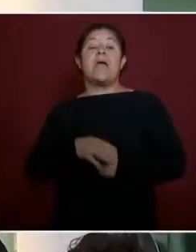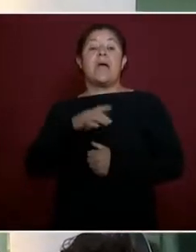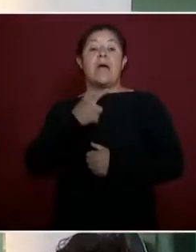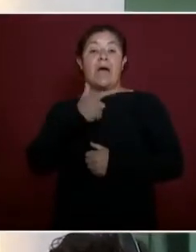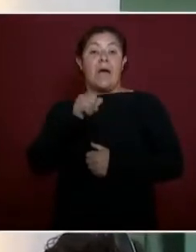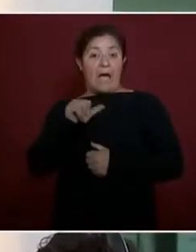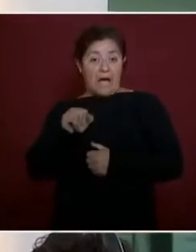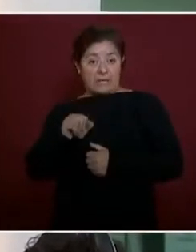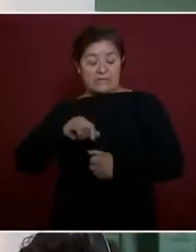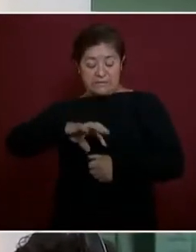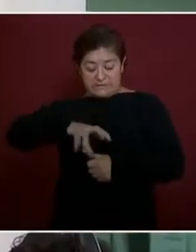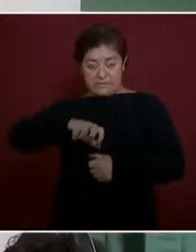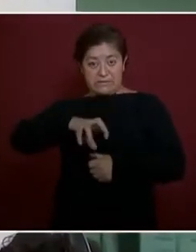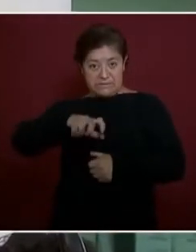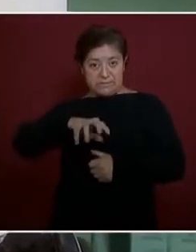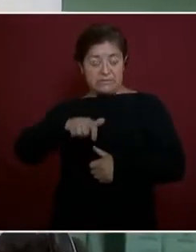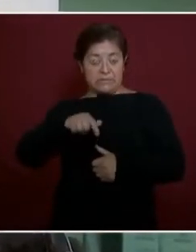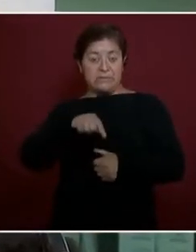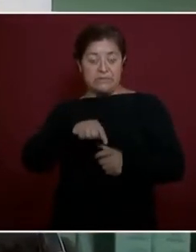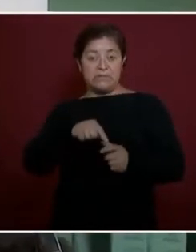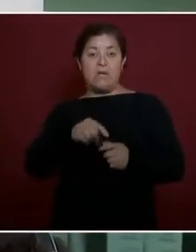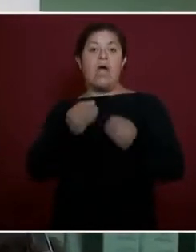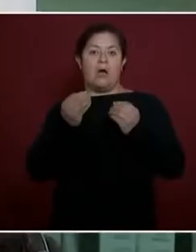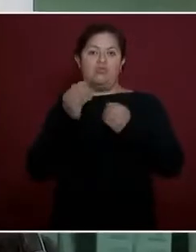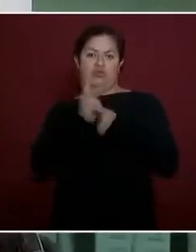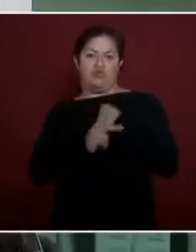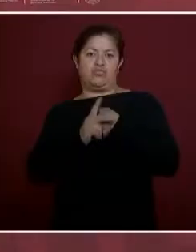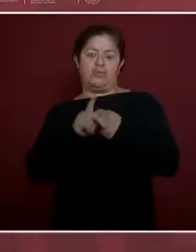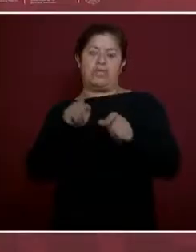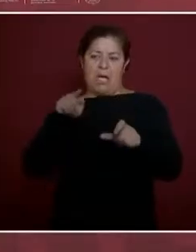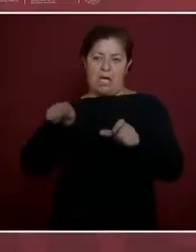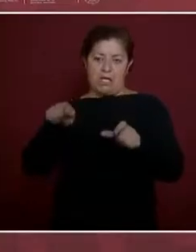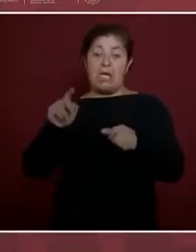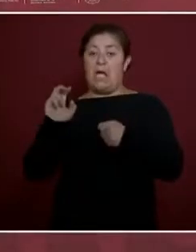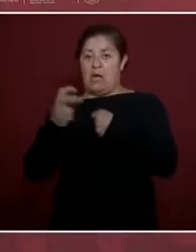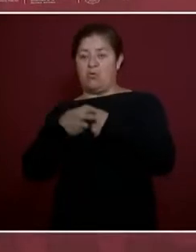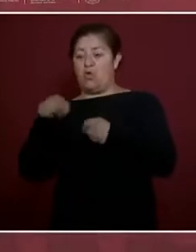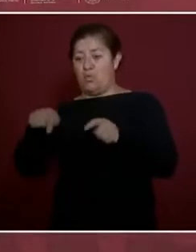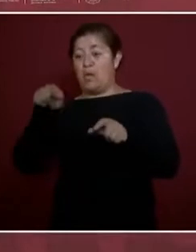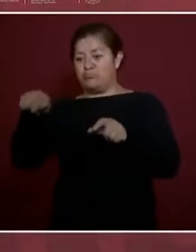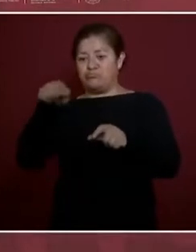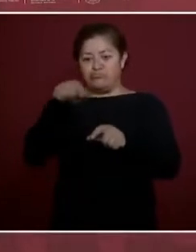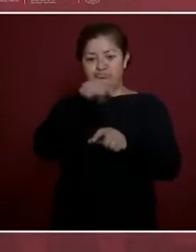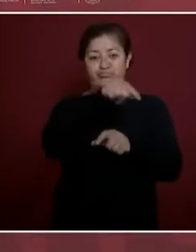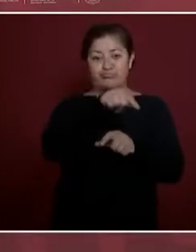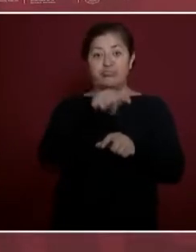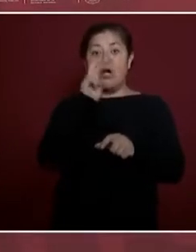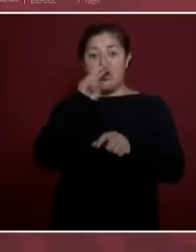a varios países de Europa, entonces